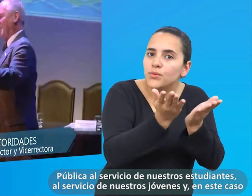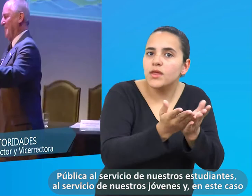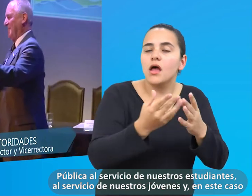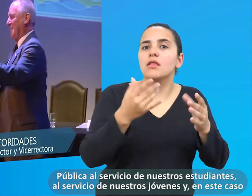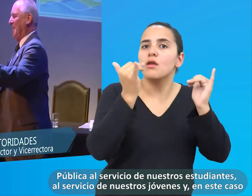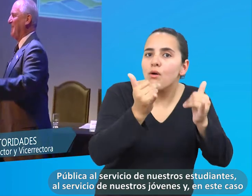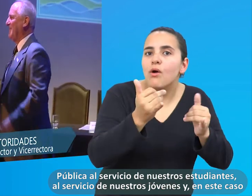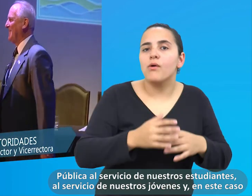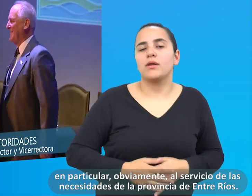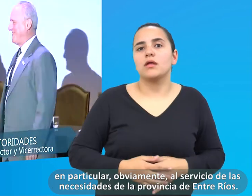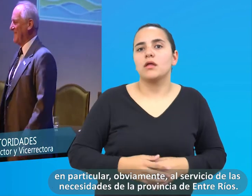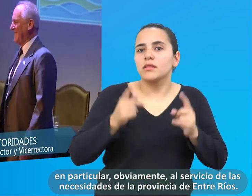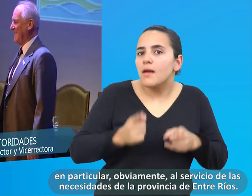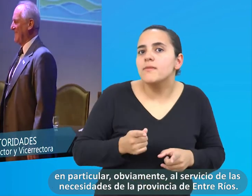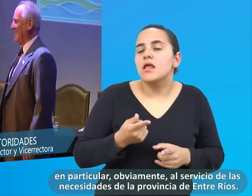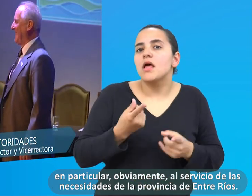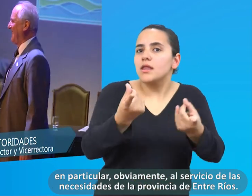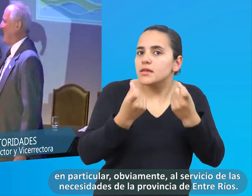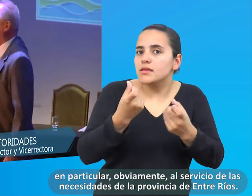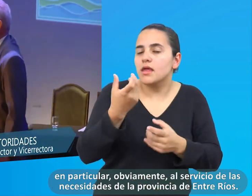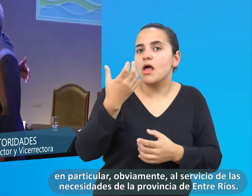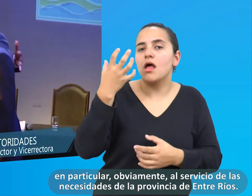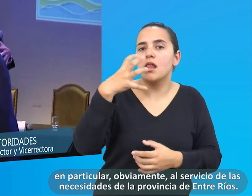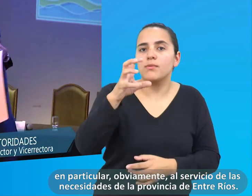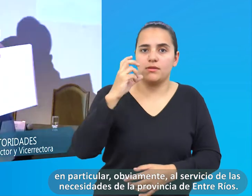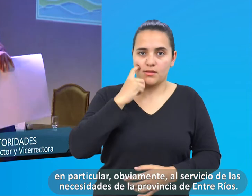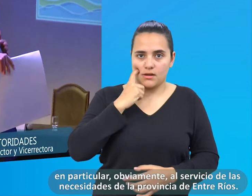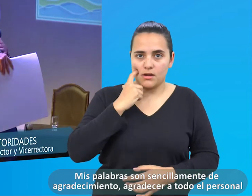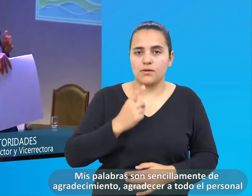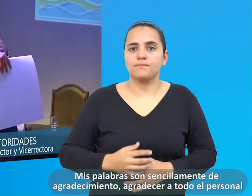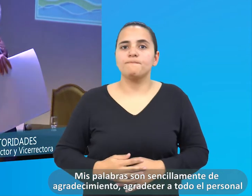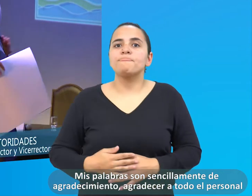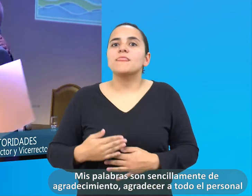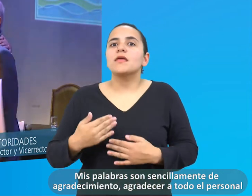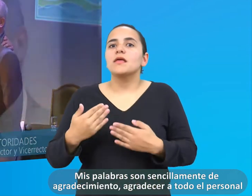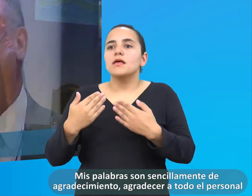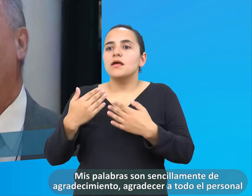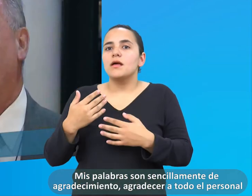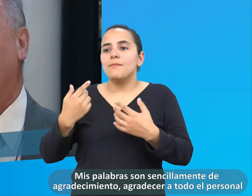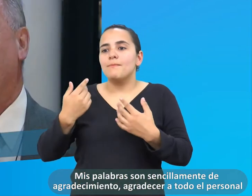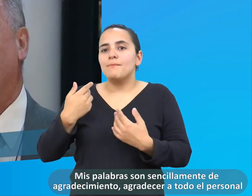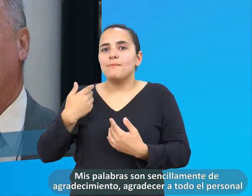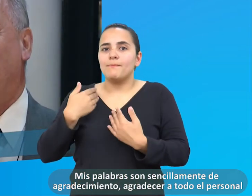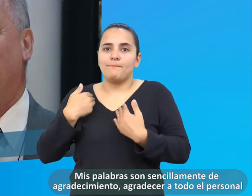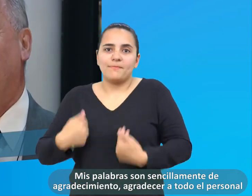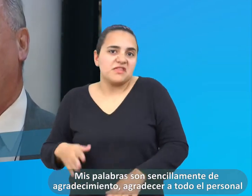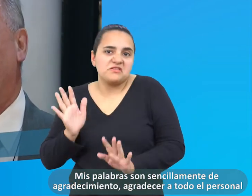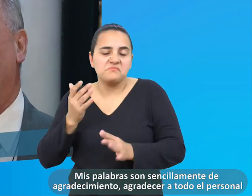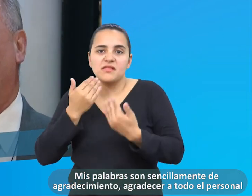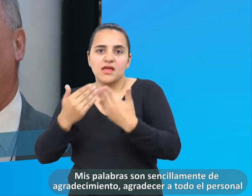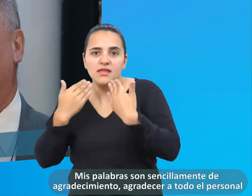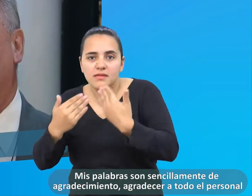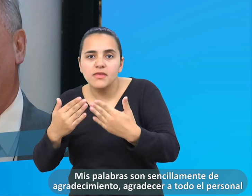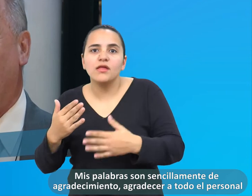jóvenes y en este caso en particular, obviamente, al servicio de las necesidades de la provincia de Entre Ríos. Mis palabras son sencillamente de